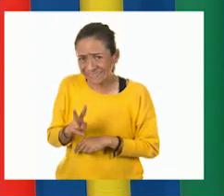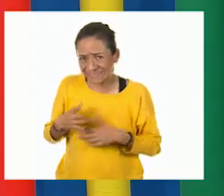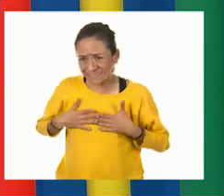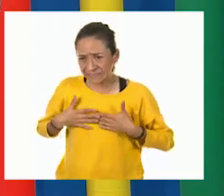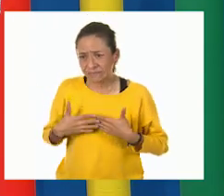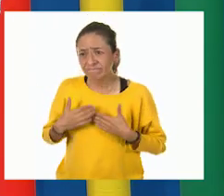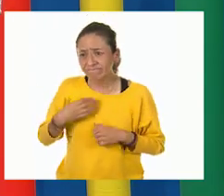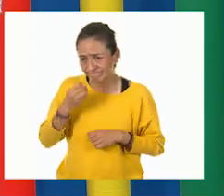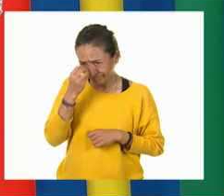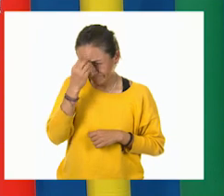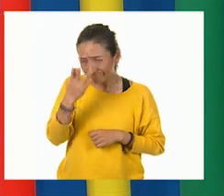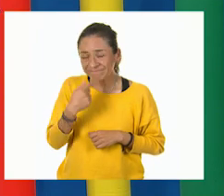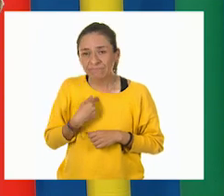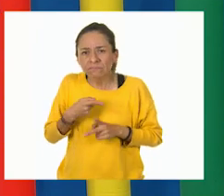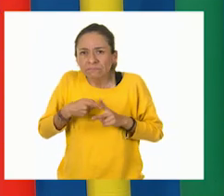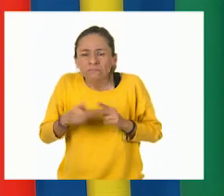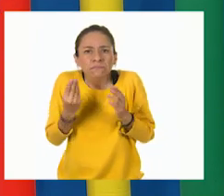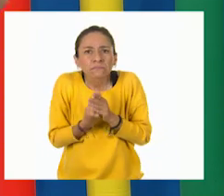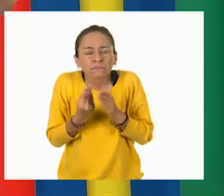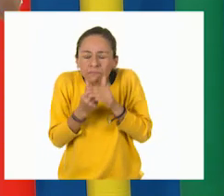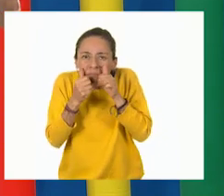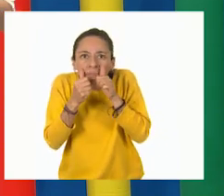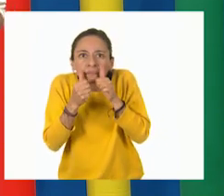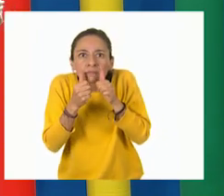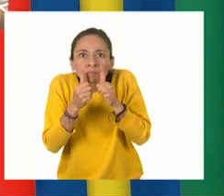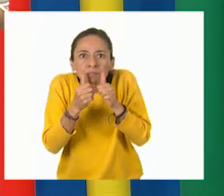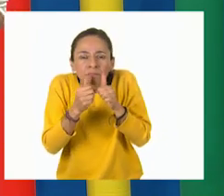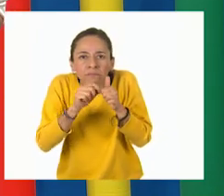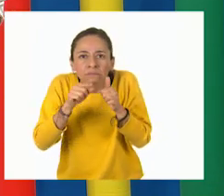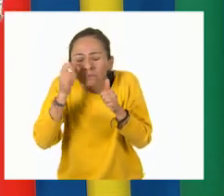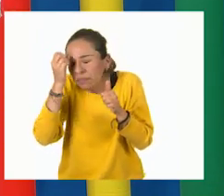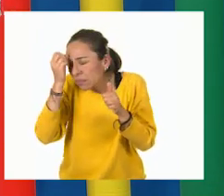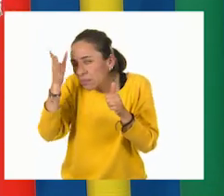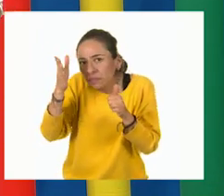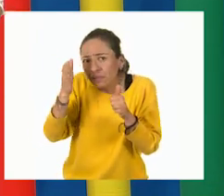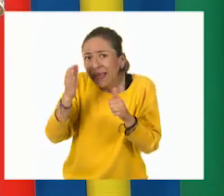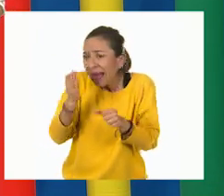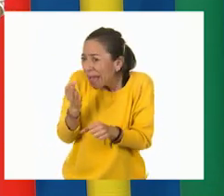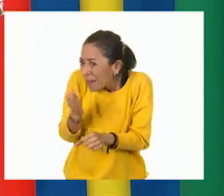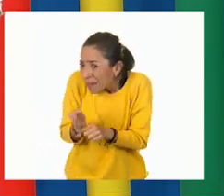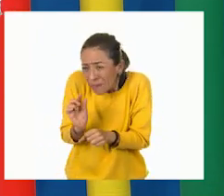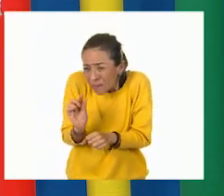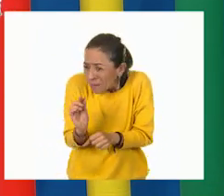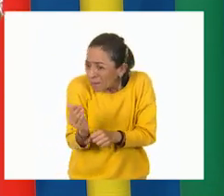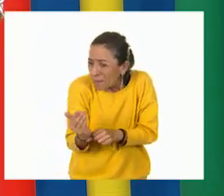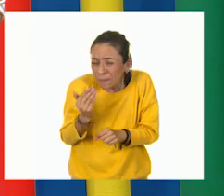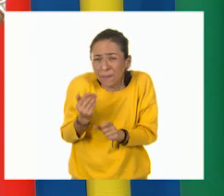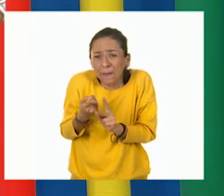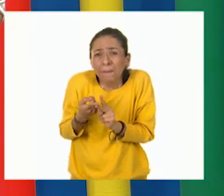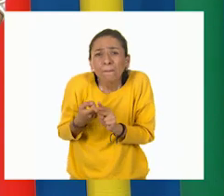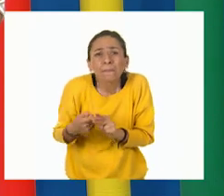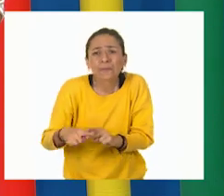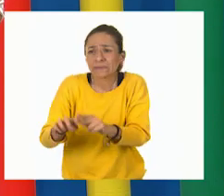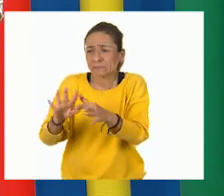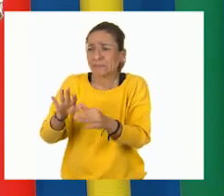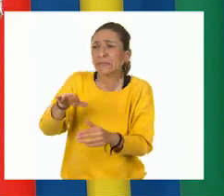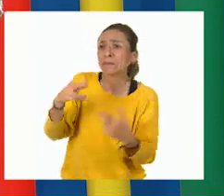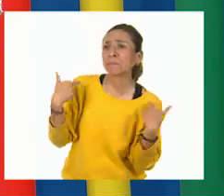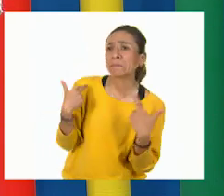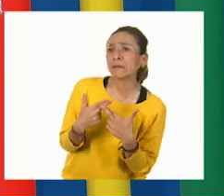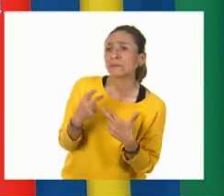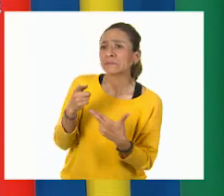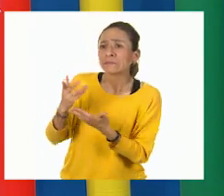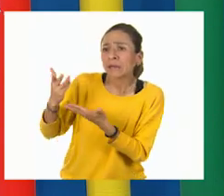Estaba muy interesada en la clase y se me fue por completo. Apenas justo le estaba diciendo al maestro que ibas a llegar poquito